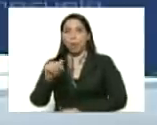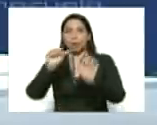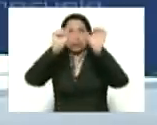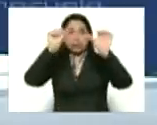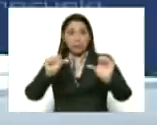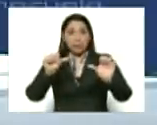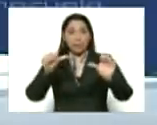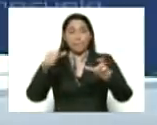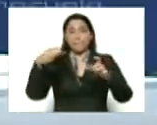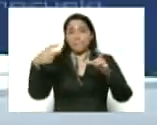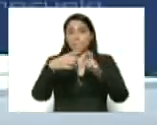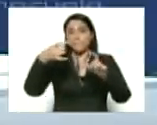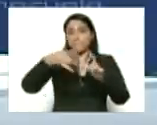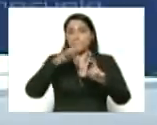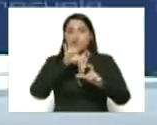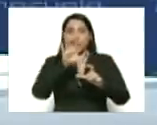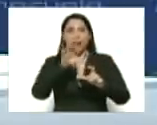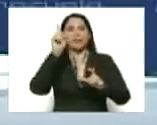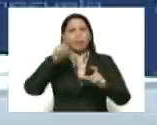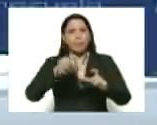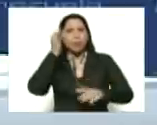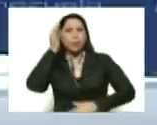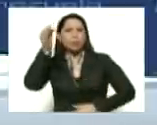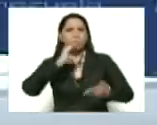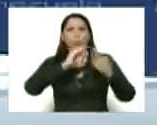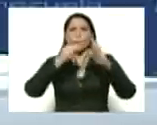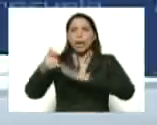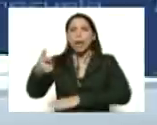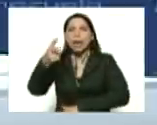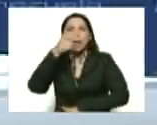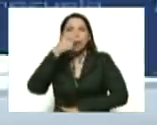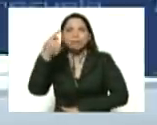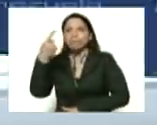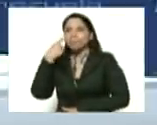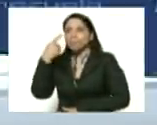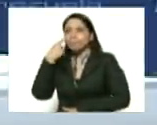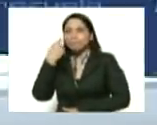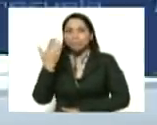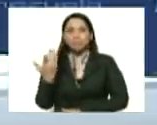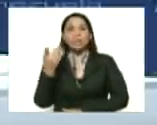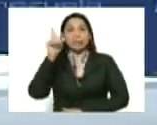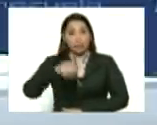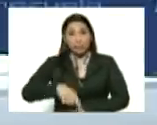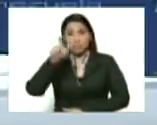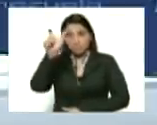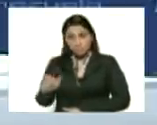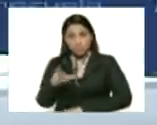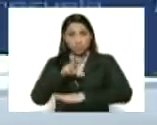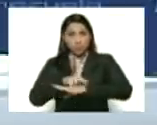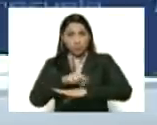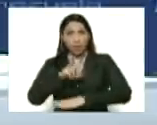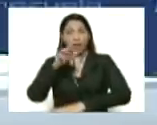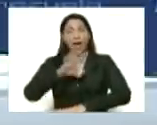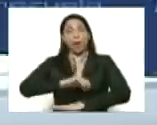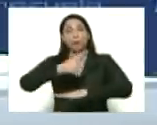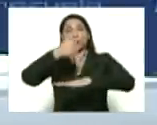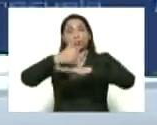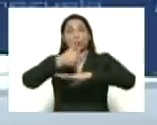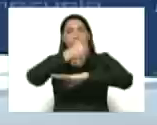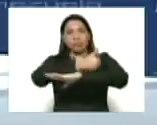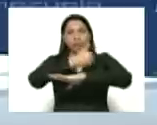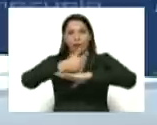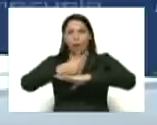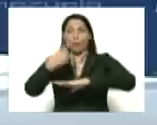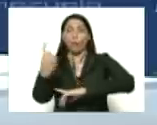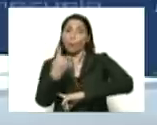página Patria. Están los consejos comunales pendientes. Aquí estaba, fíjense, la doctora Mariela Guillem, autoridad única de salud de Miranda,